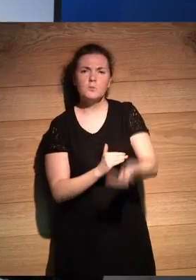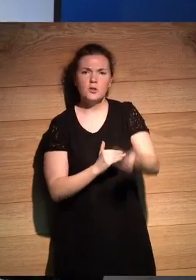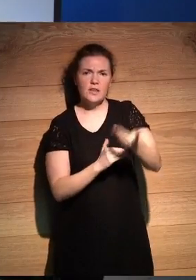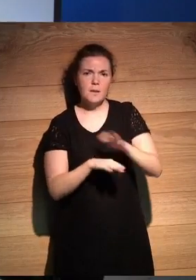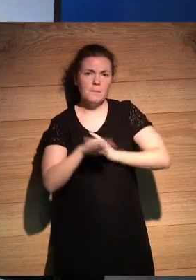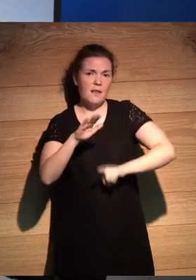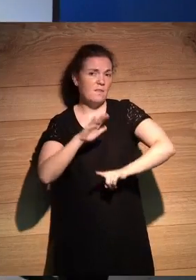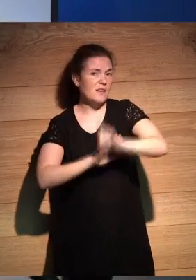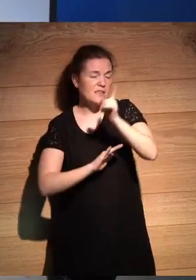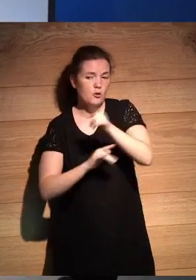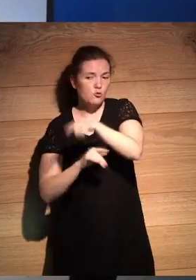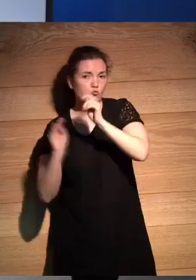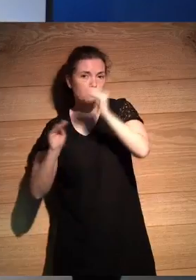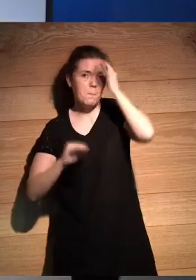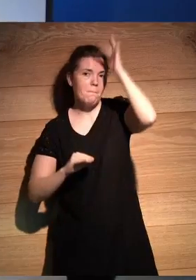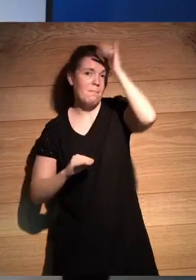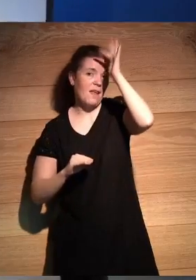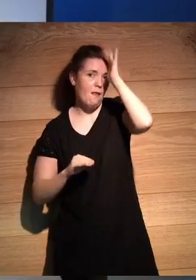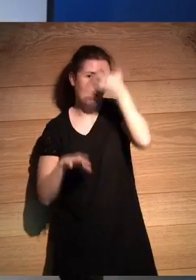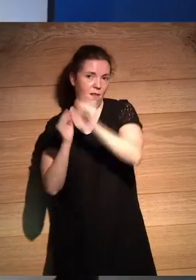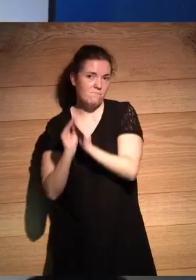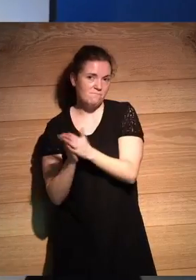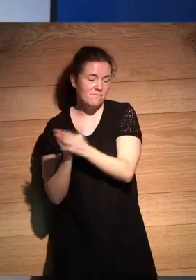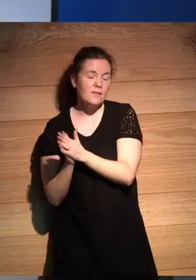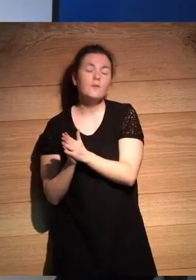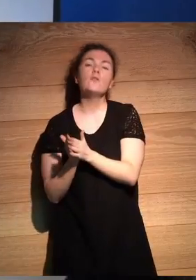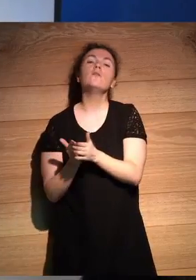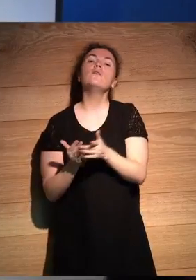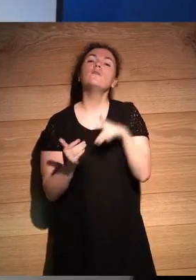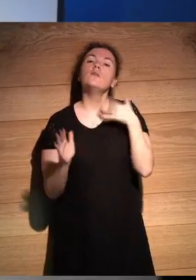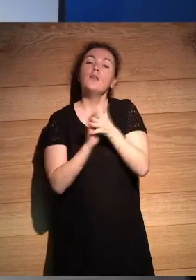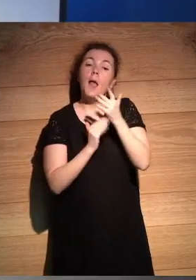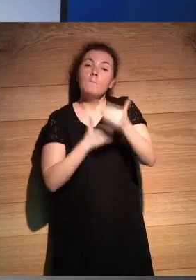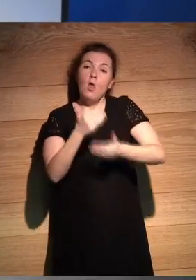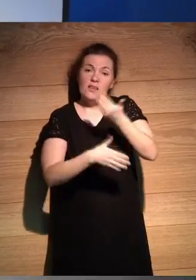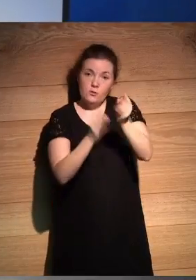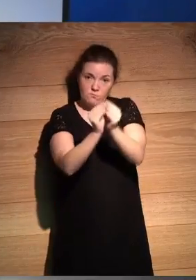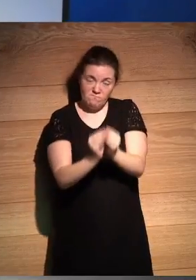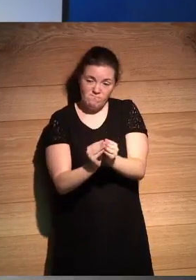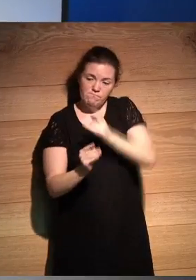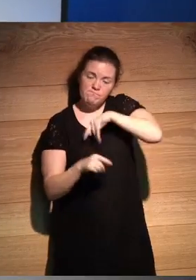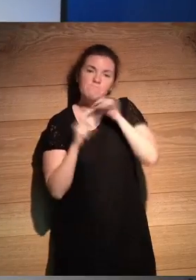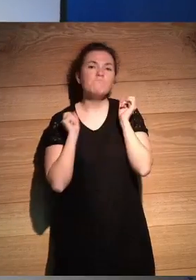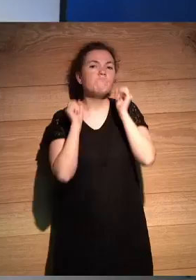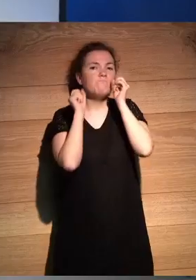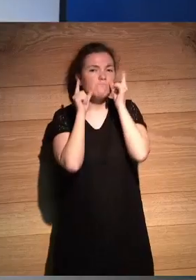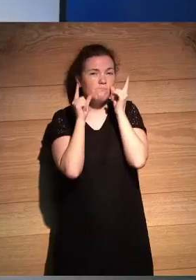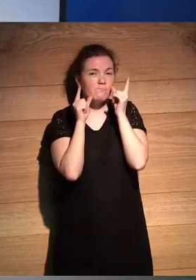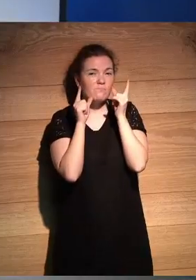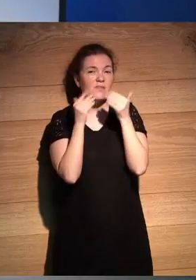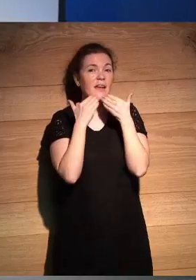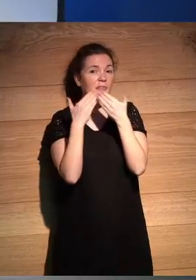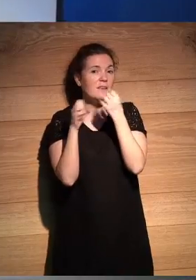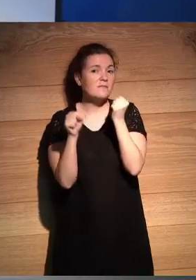prodigiosa imaginación de Bolaño. De hecho, os diré más, y en el proceso de producción hemos descubierto, a través